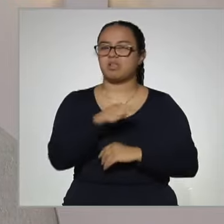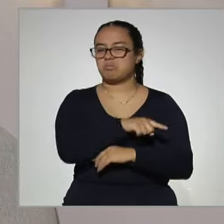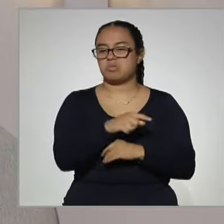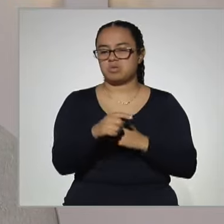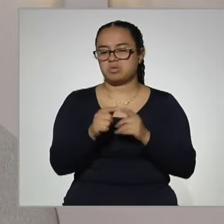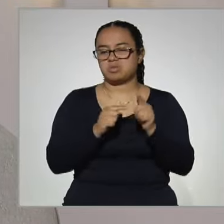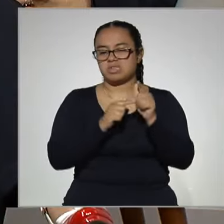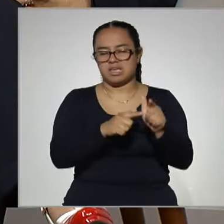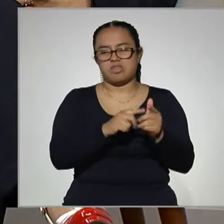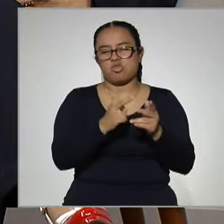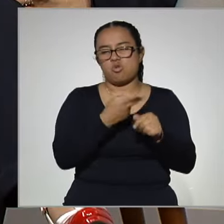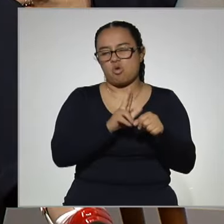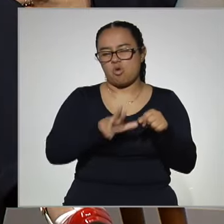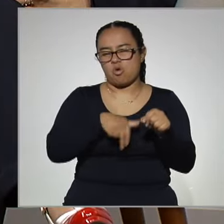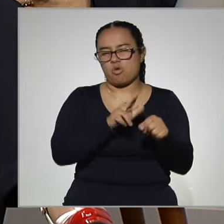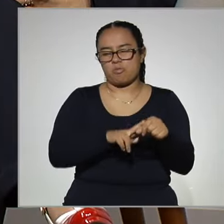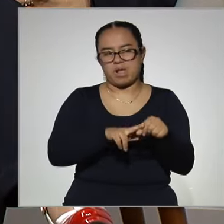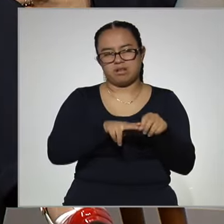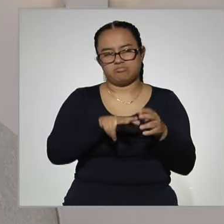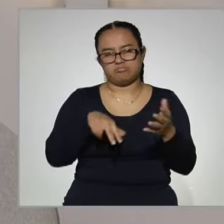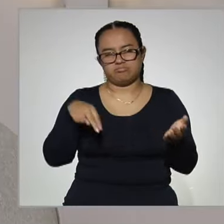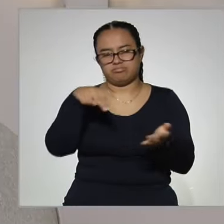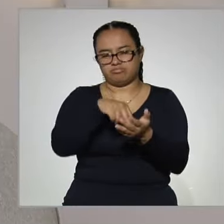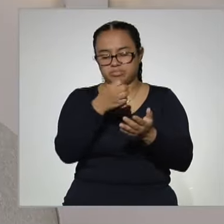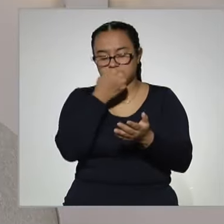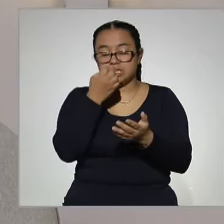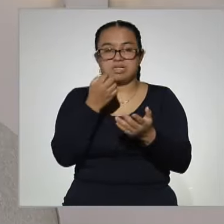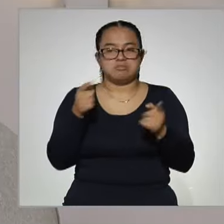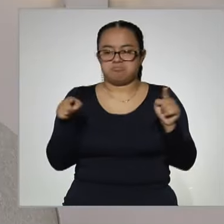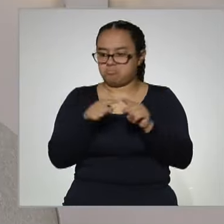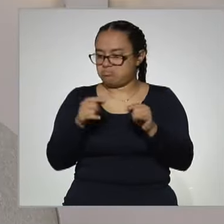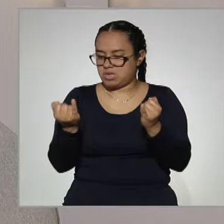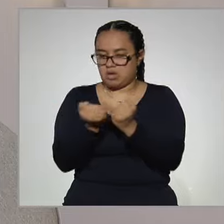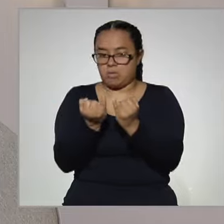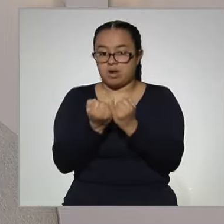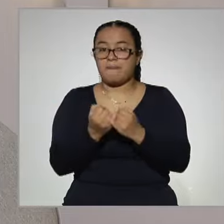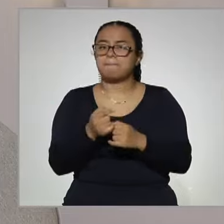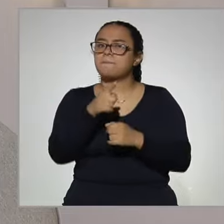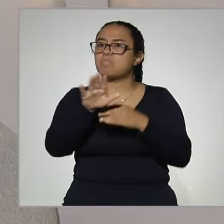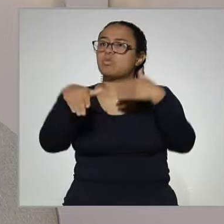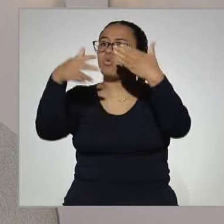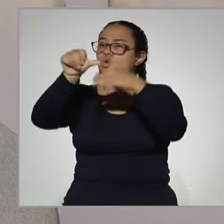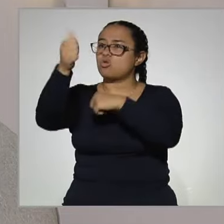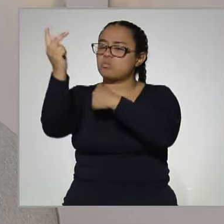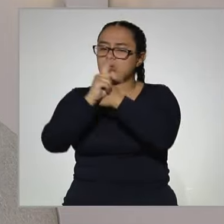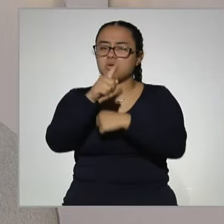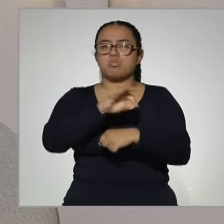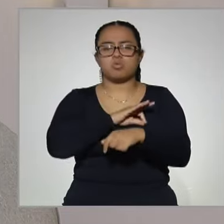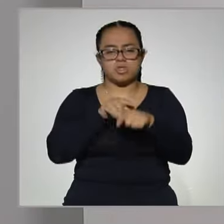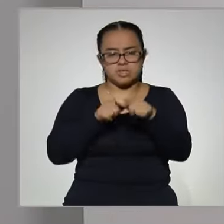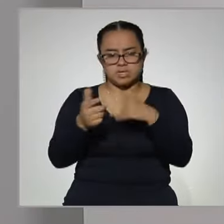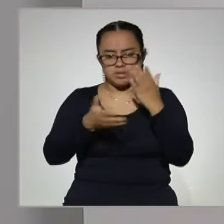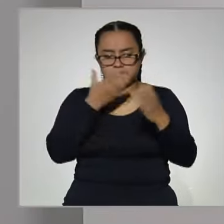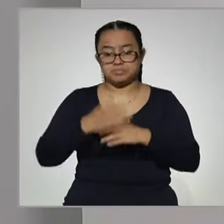continuado con la modalidad escolarizada, que eso es fundamental. Estás fuera, puedes seguirte preparando. Así es, Lupita. Y algo que